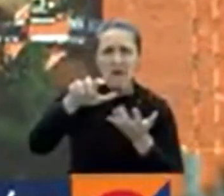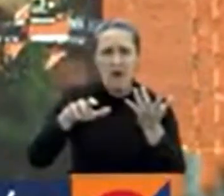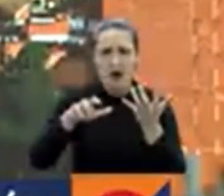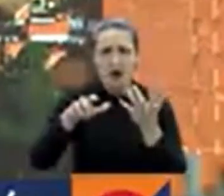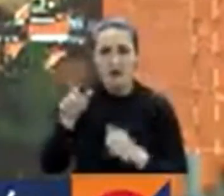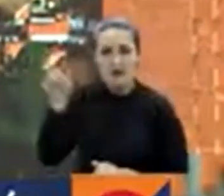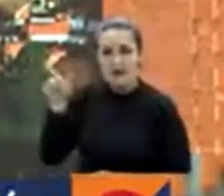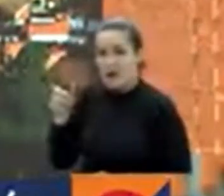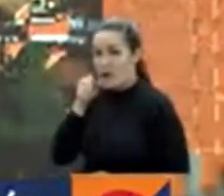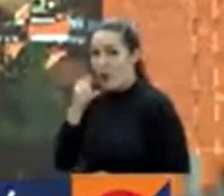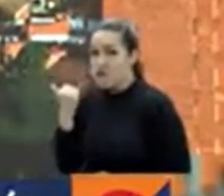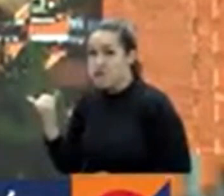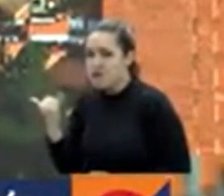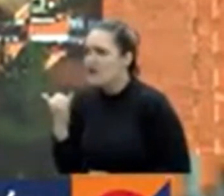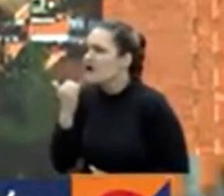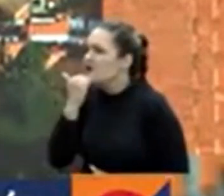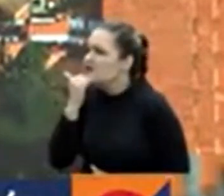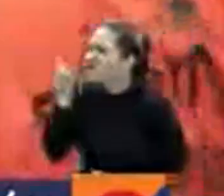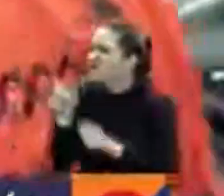¿Qué argumento de las personas, Edwin?